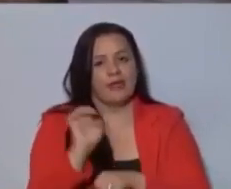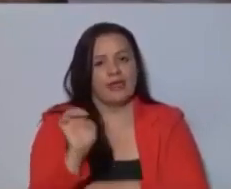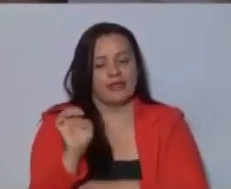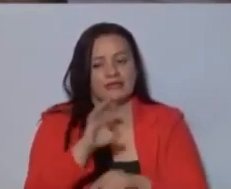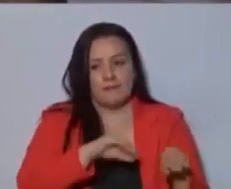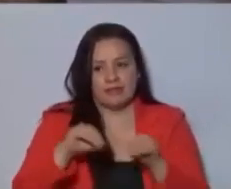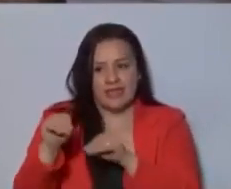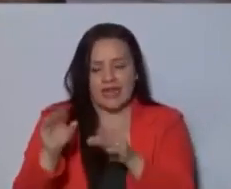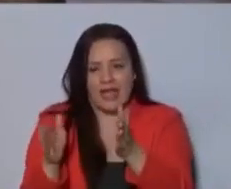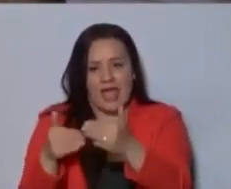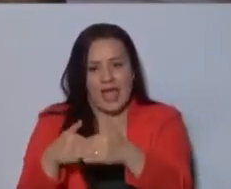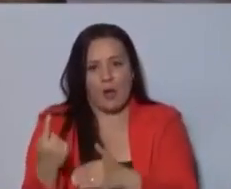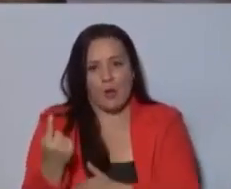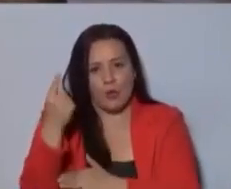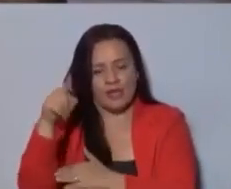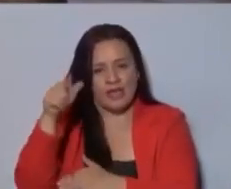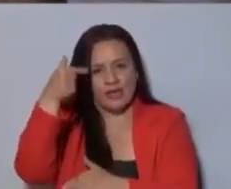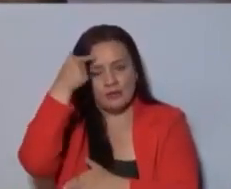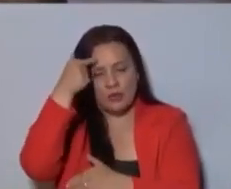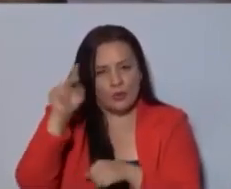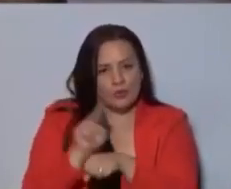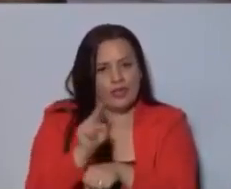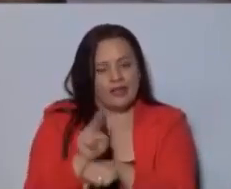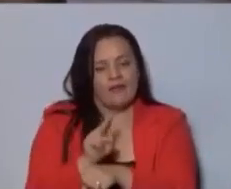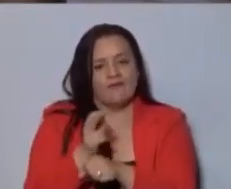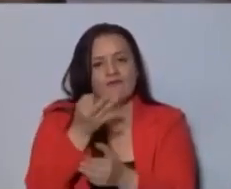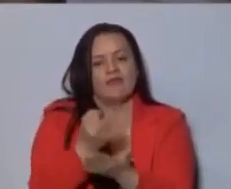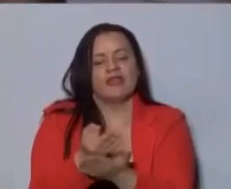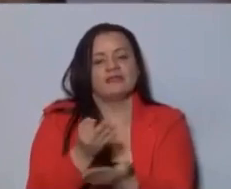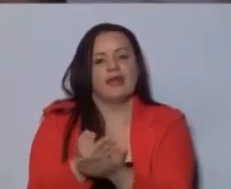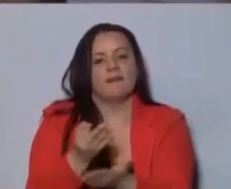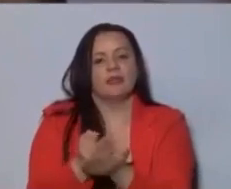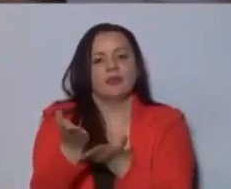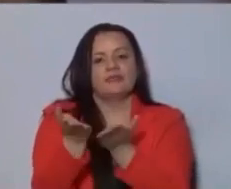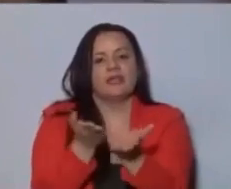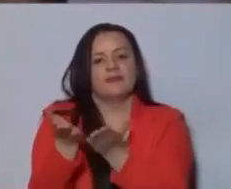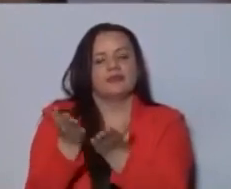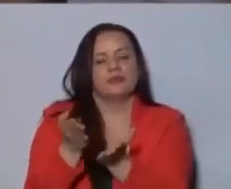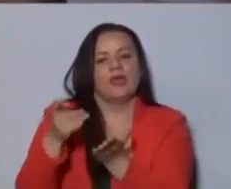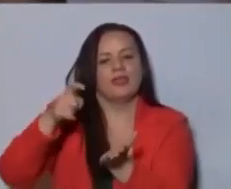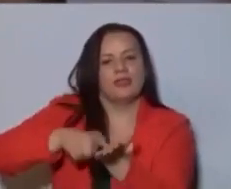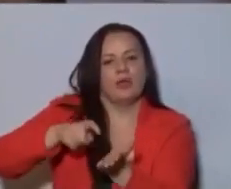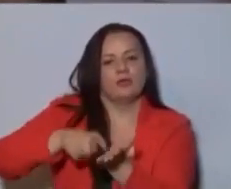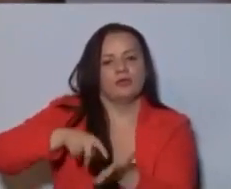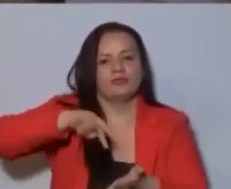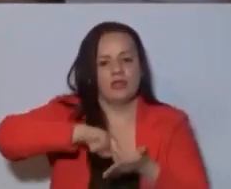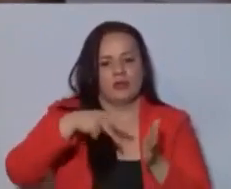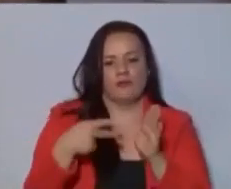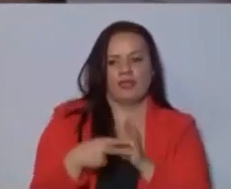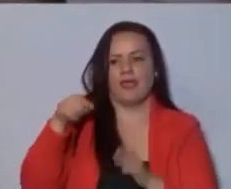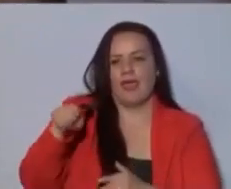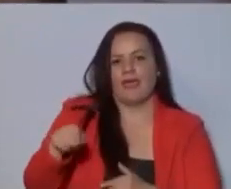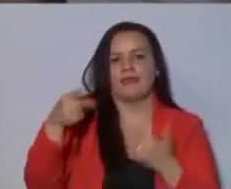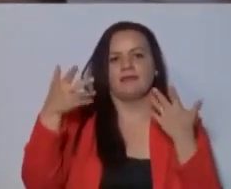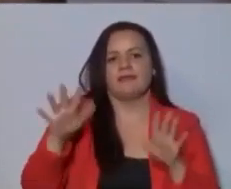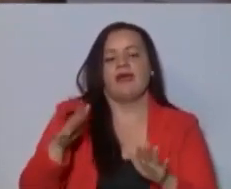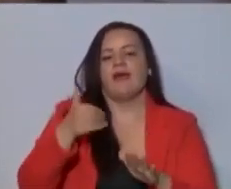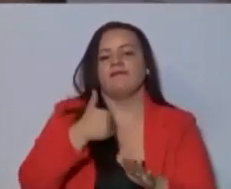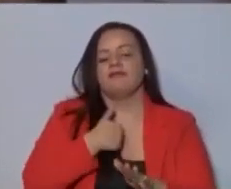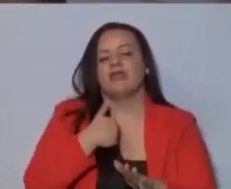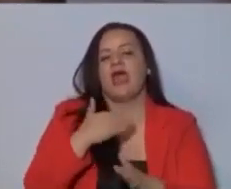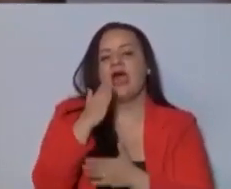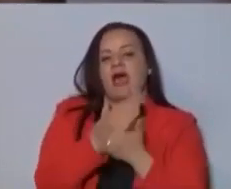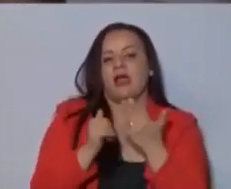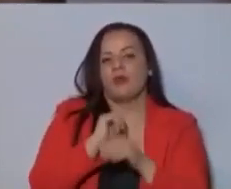se utilizarán en el financiamiento del servicio de deuda. Es decir, ahí había un gol establecido. Y